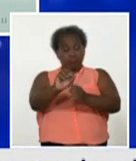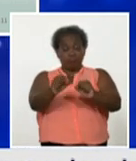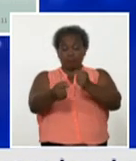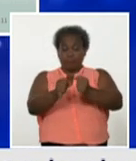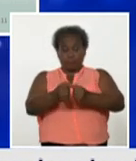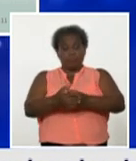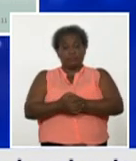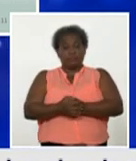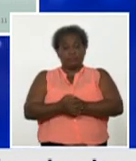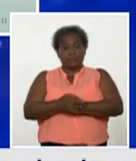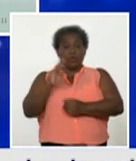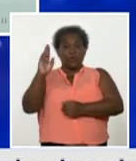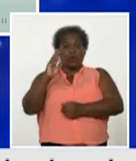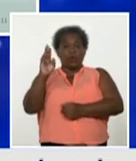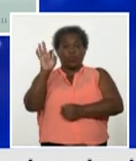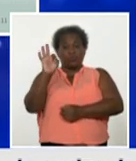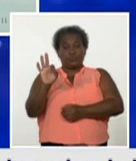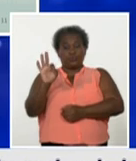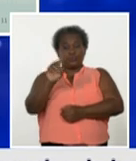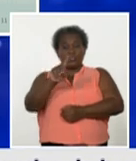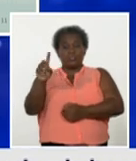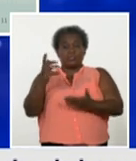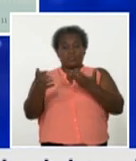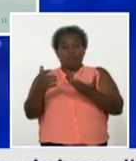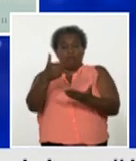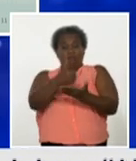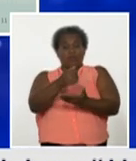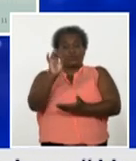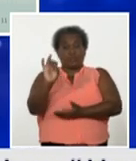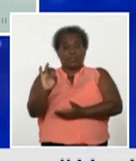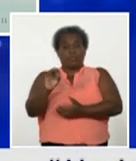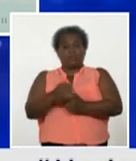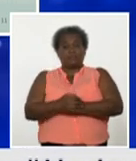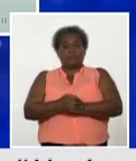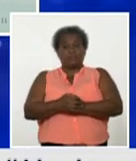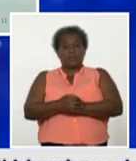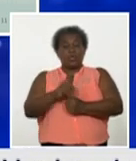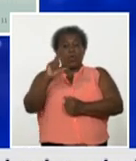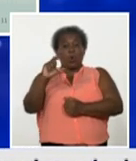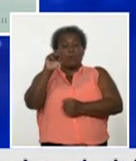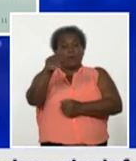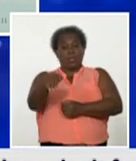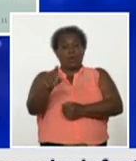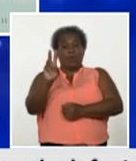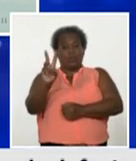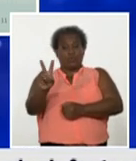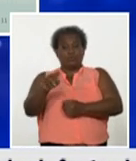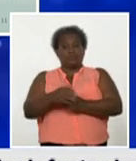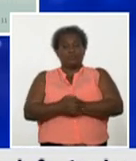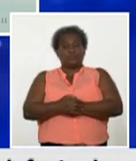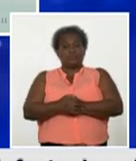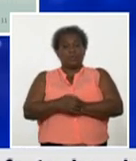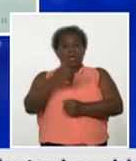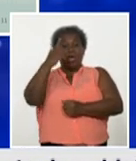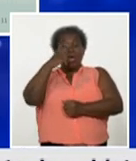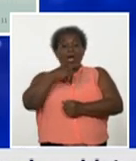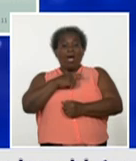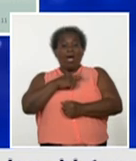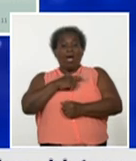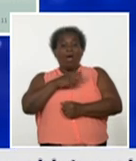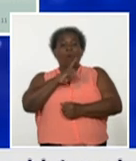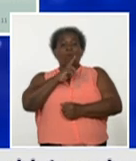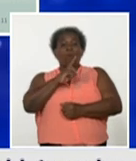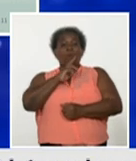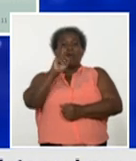rodas con ocho ayer cienfuegos municipios con siete cumana y agua con dos y aguada de pasajeros con uno